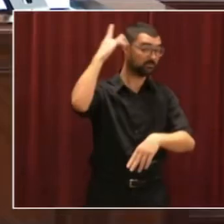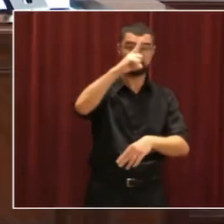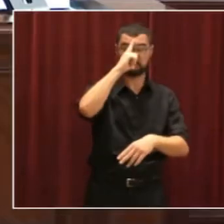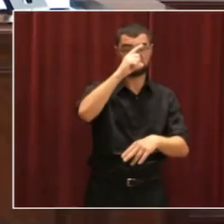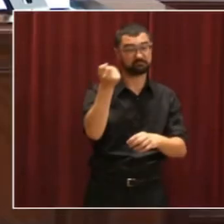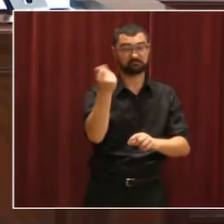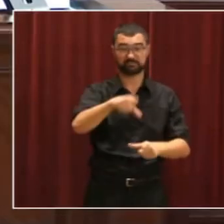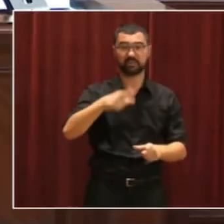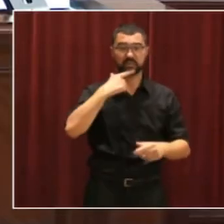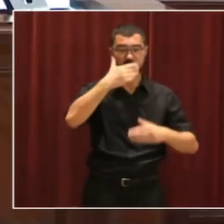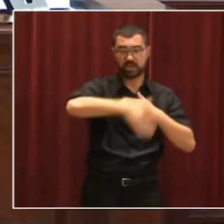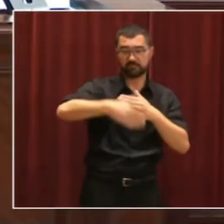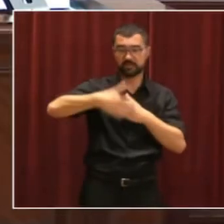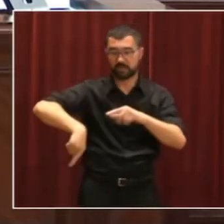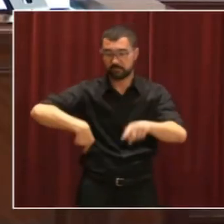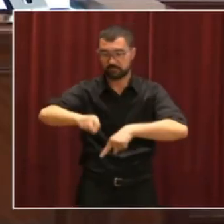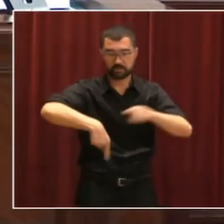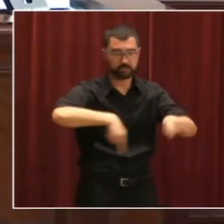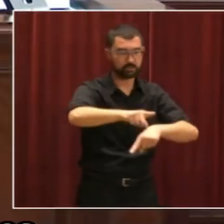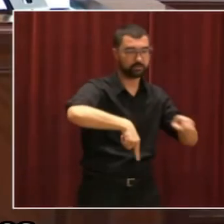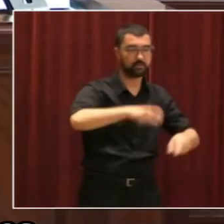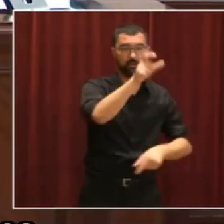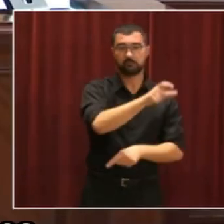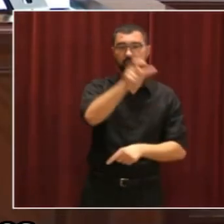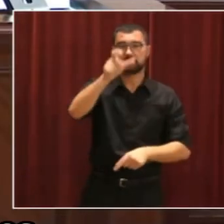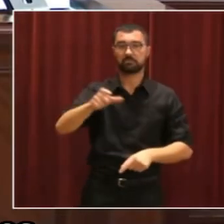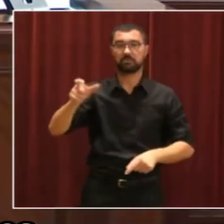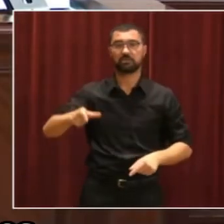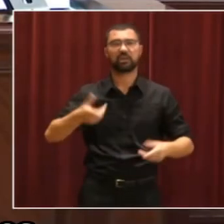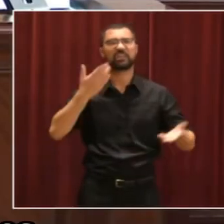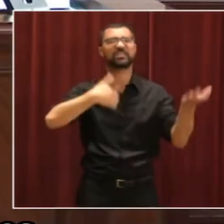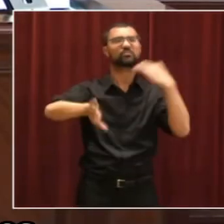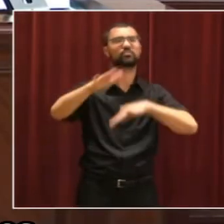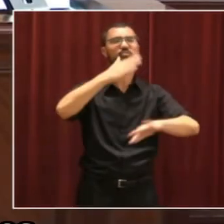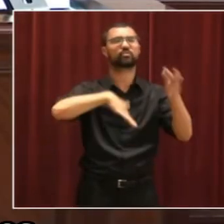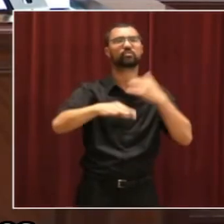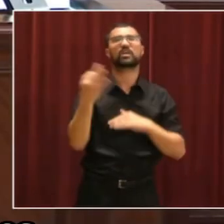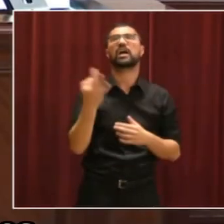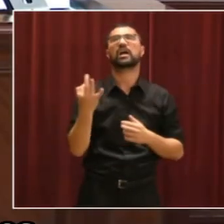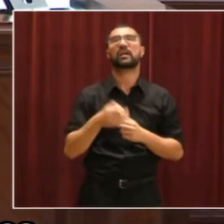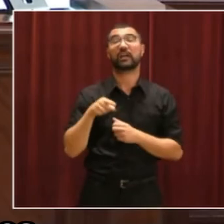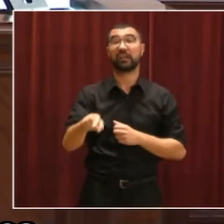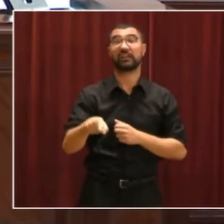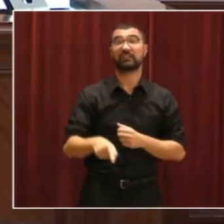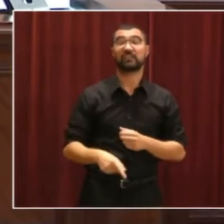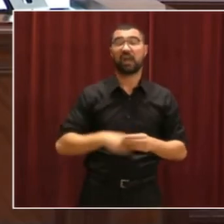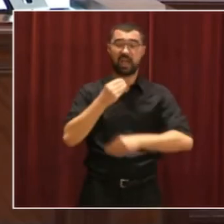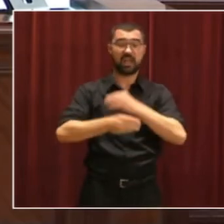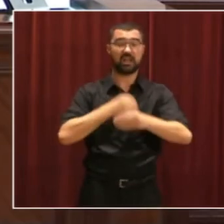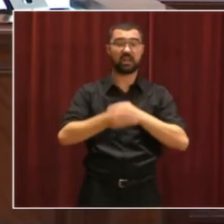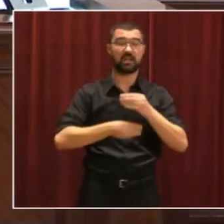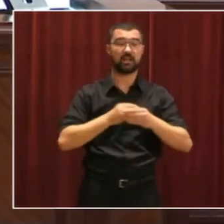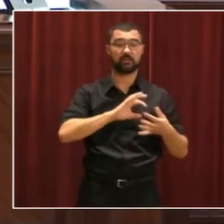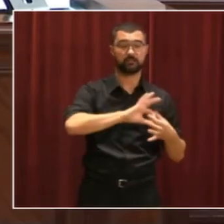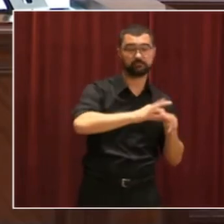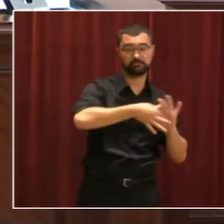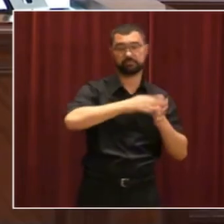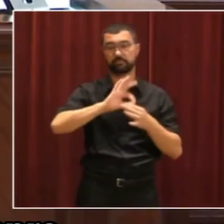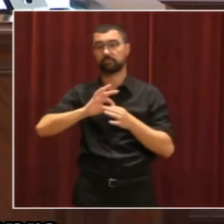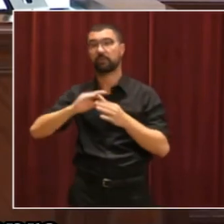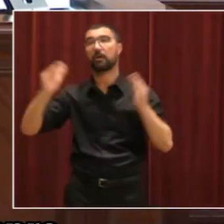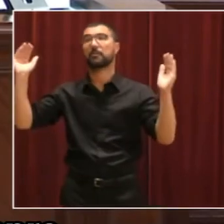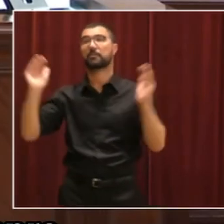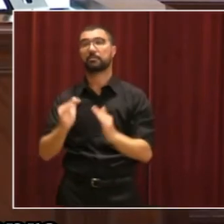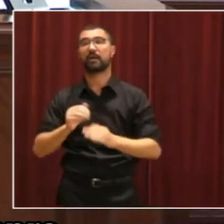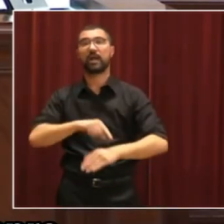Quieren limitar la movilidad de las personas con la excusa de que de esa forma frenaremos el cambio climático.